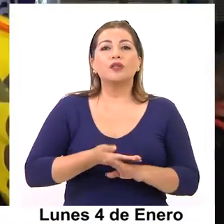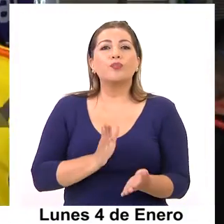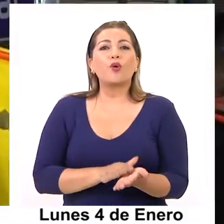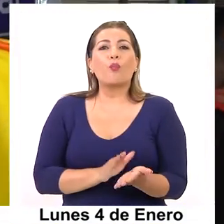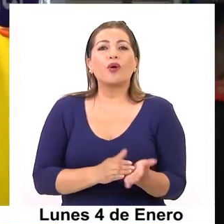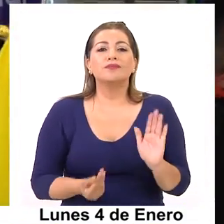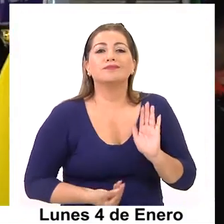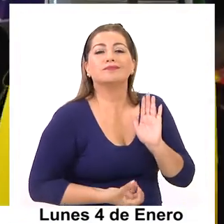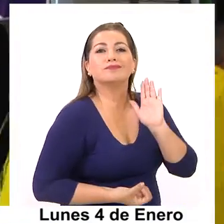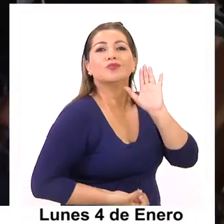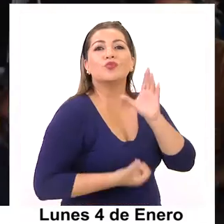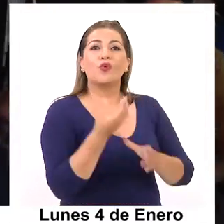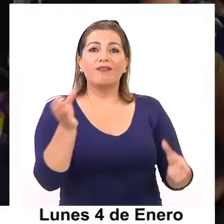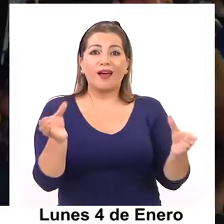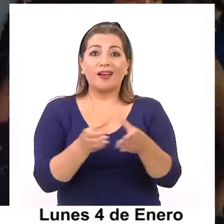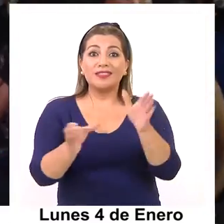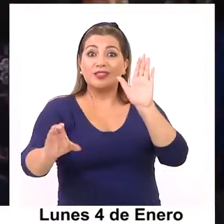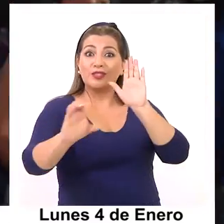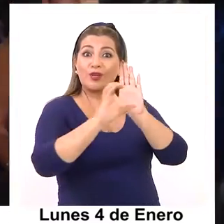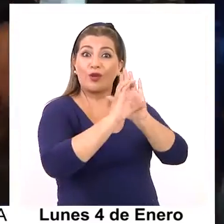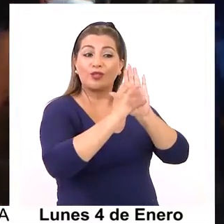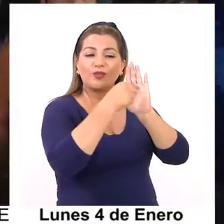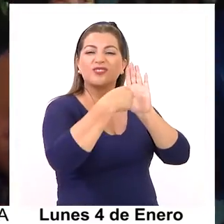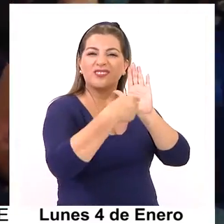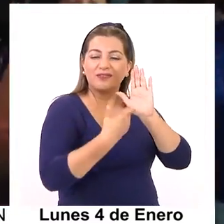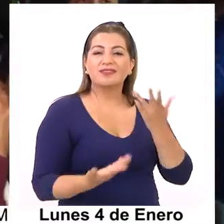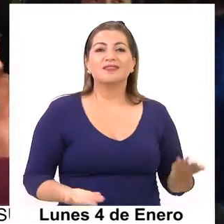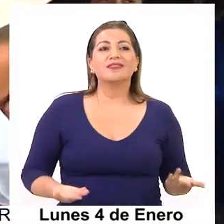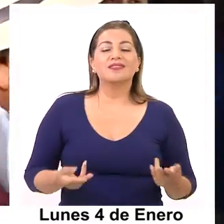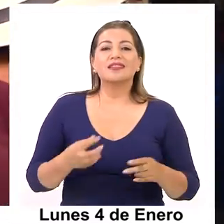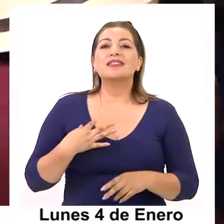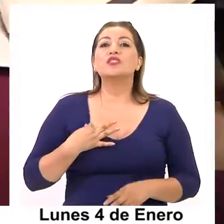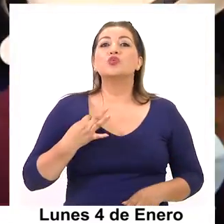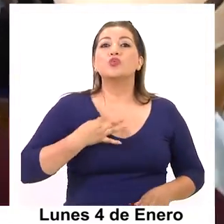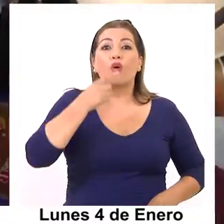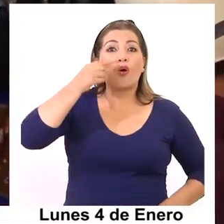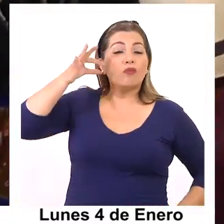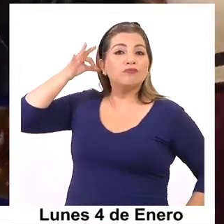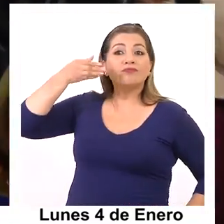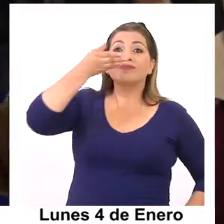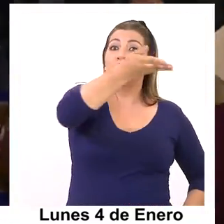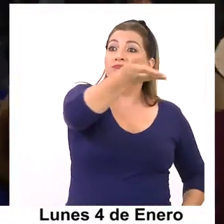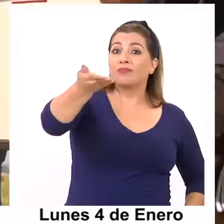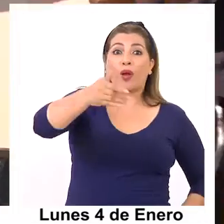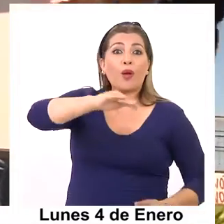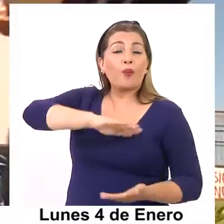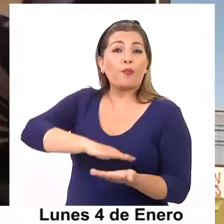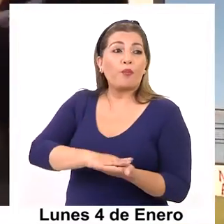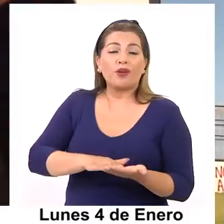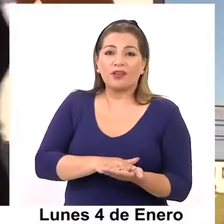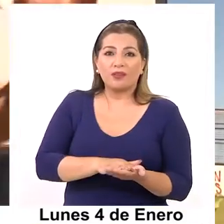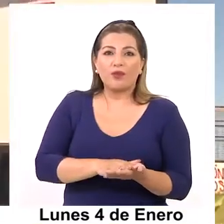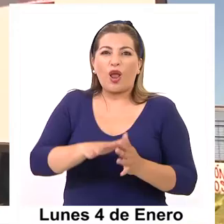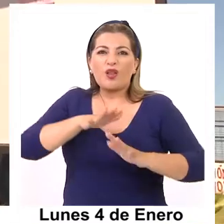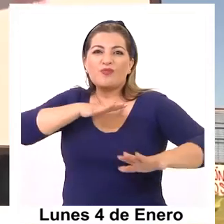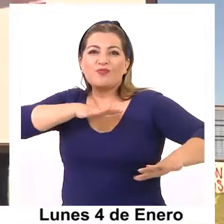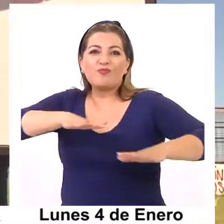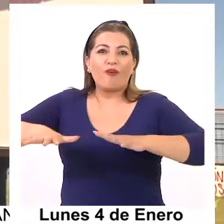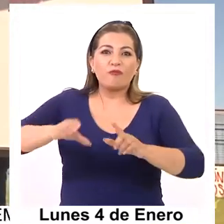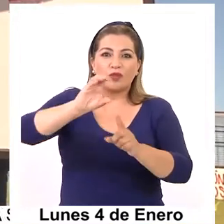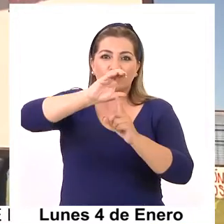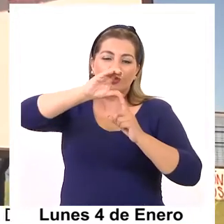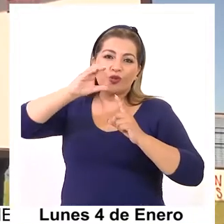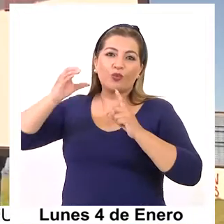para formular una nueva constitución deben provenir de la ciudadanía, como, por ejemplo, el movimiento y